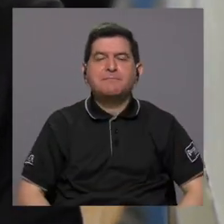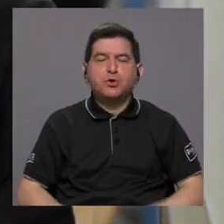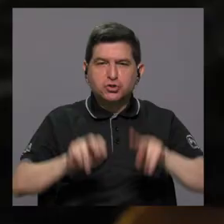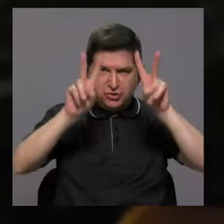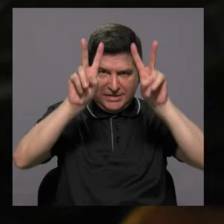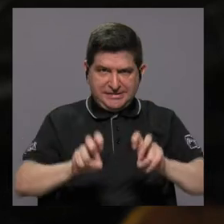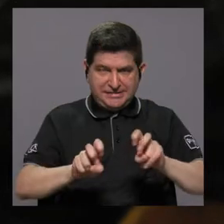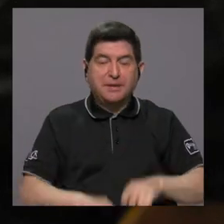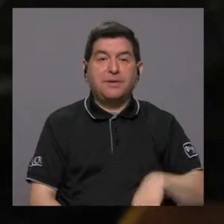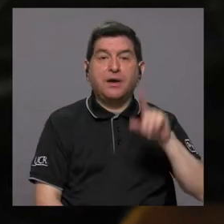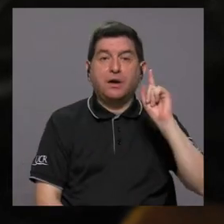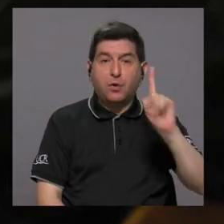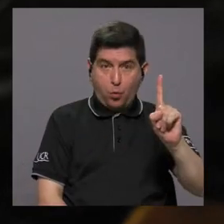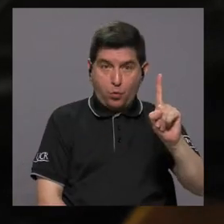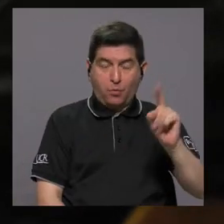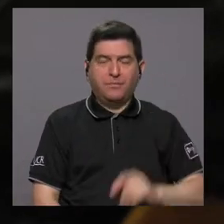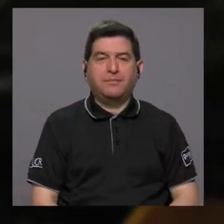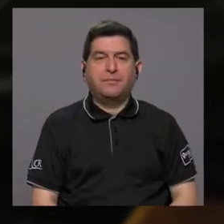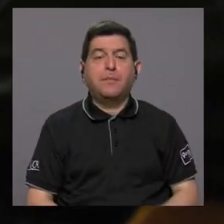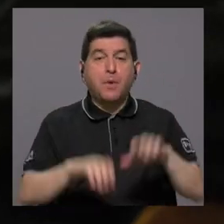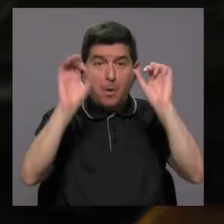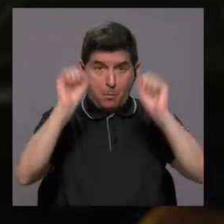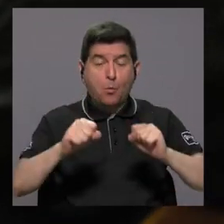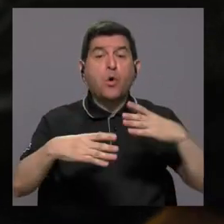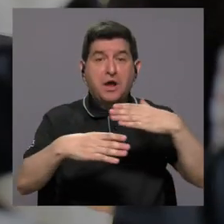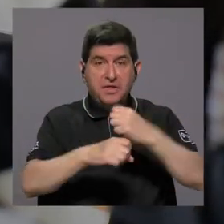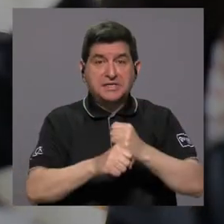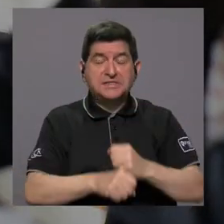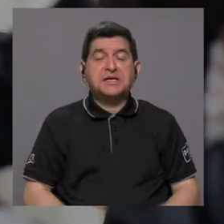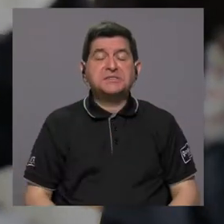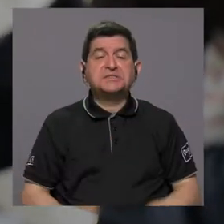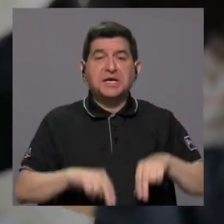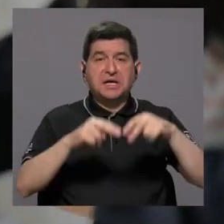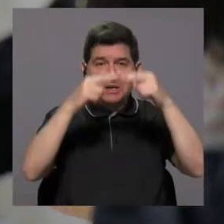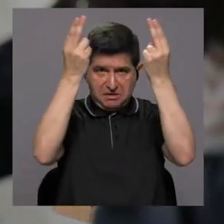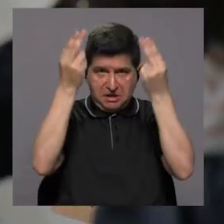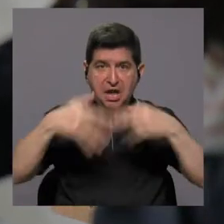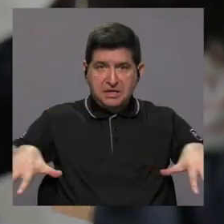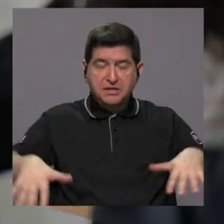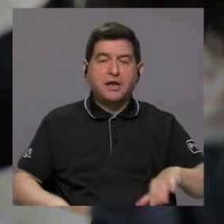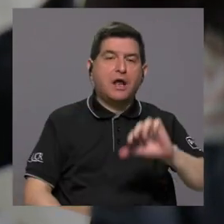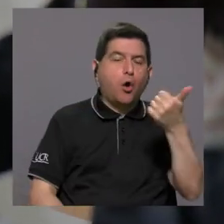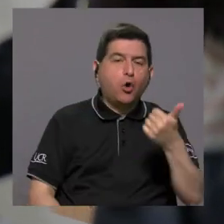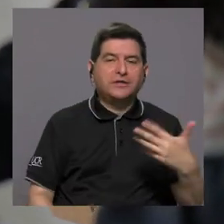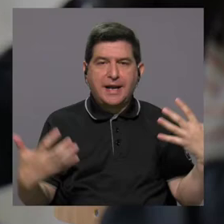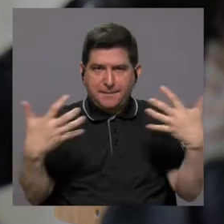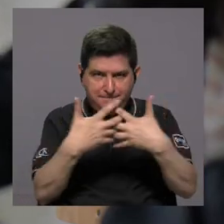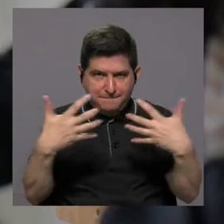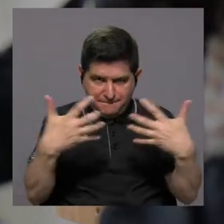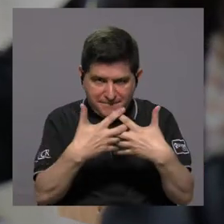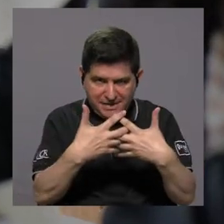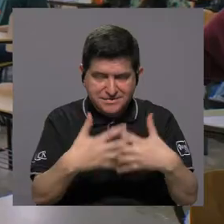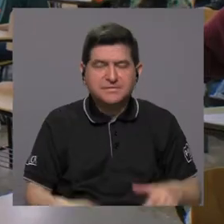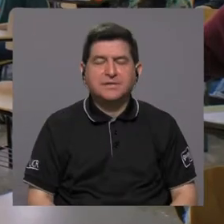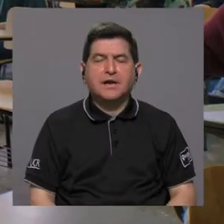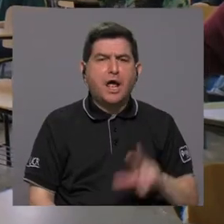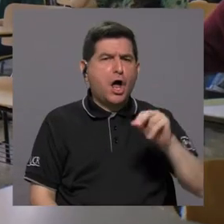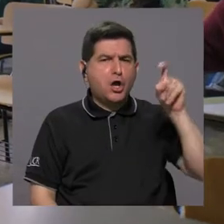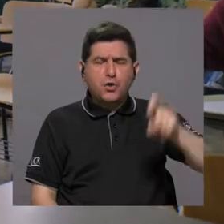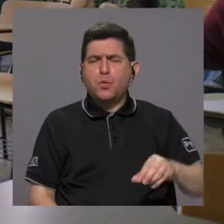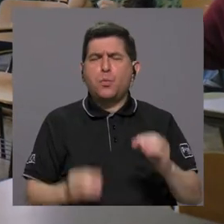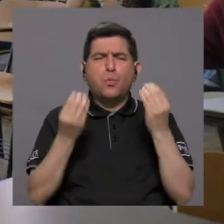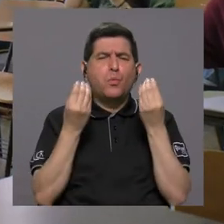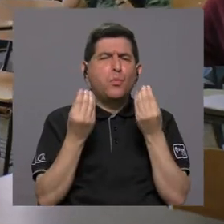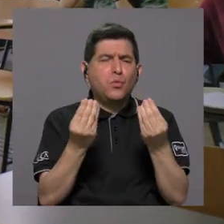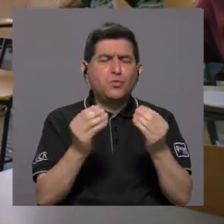pruebas. Una en la cual se puede llevar en línea, otra híbrida, donde no se